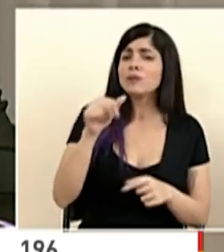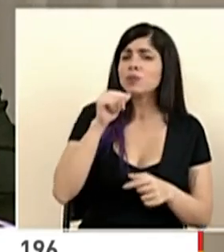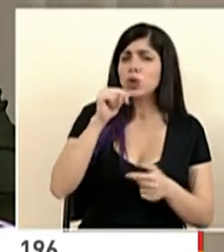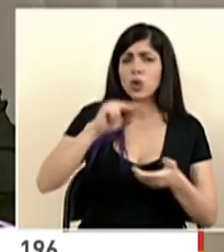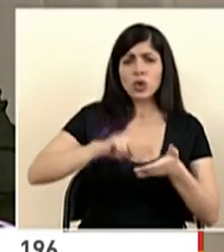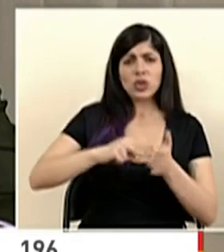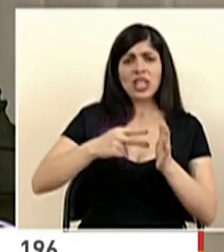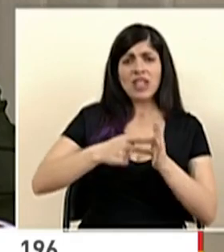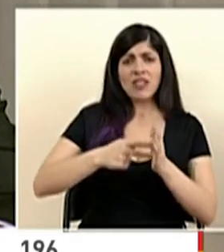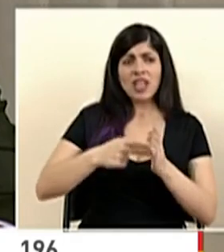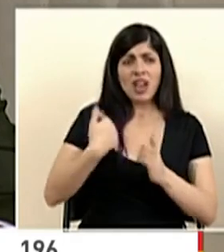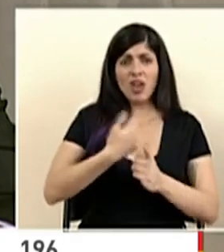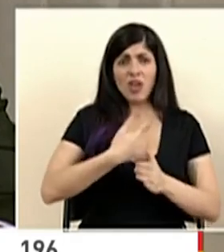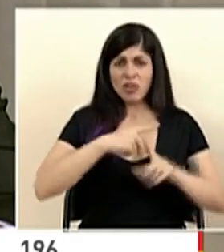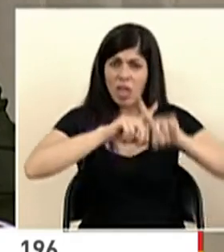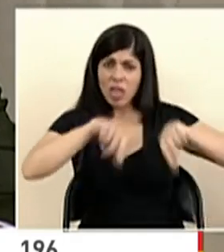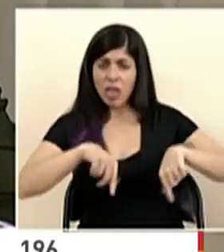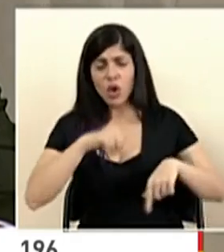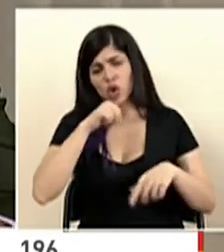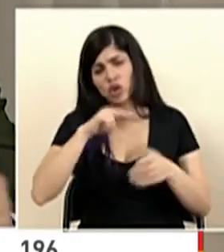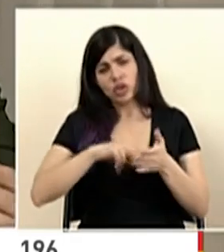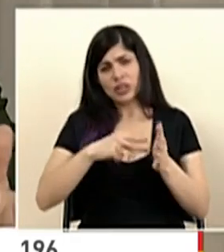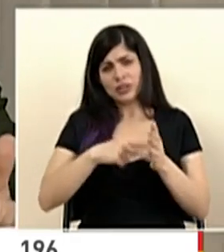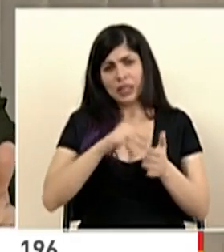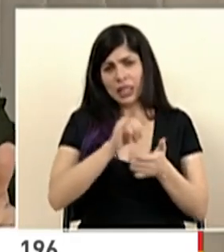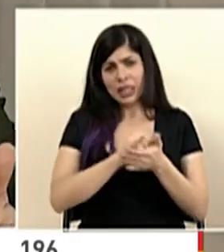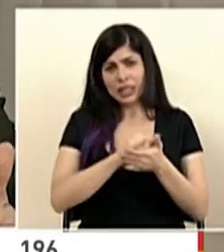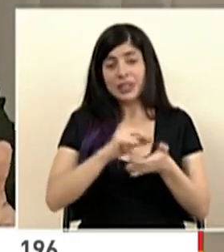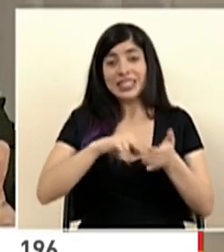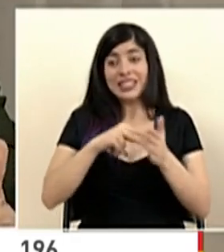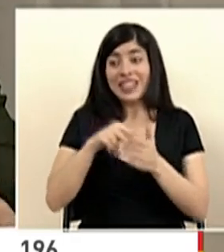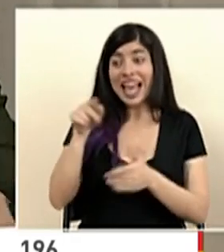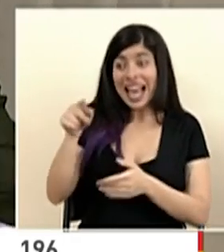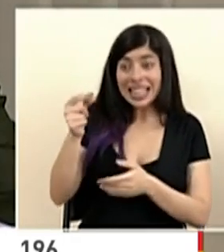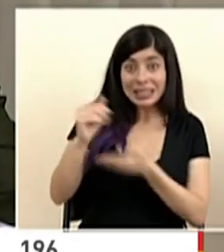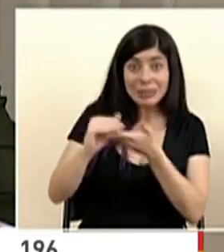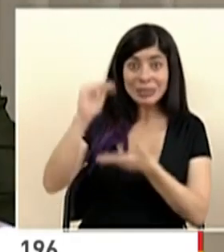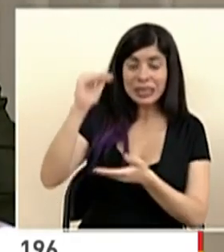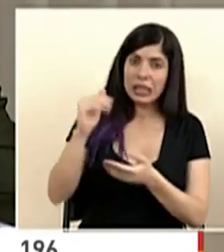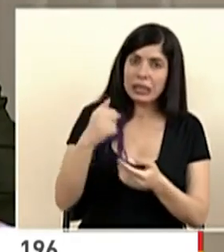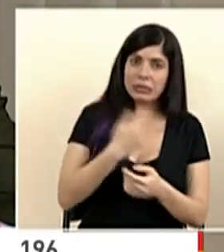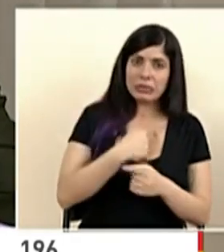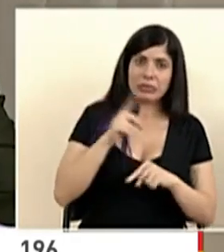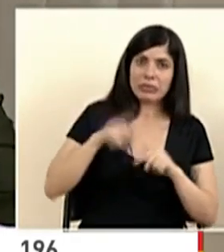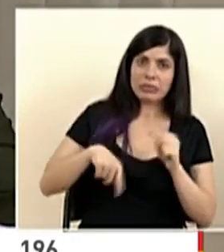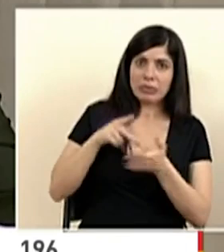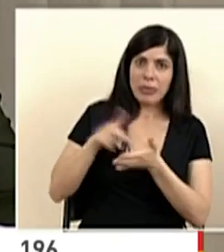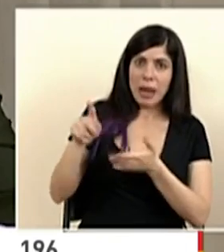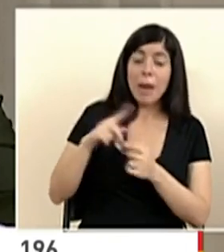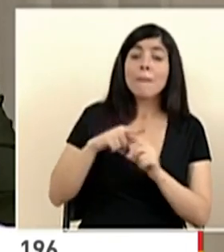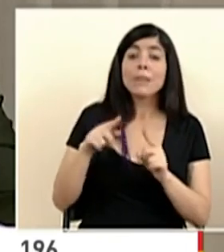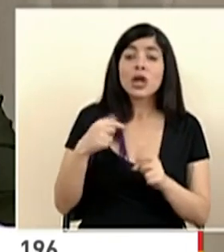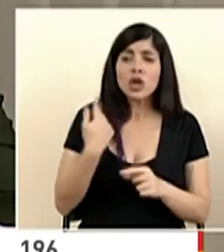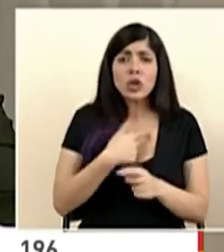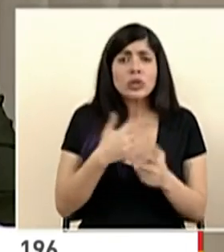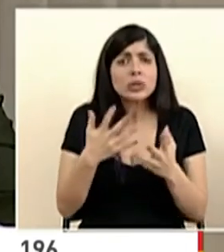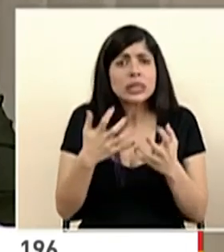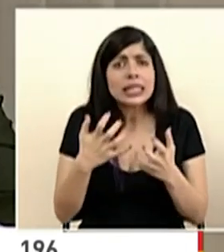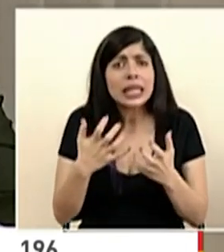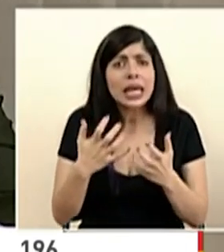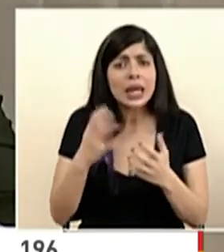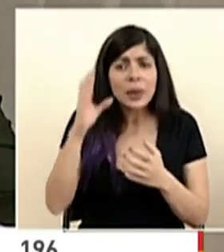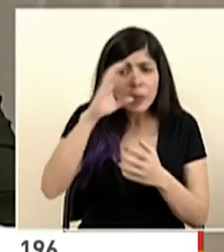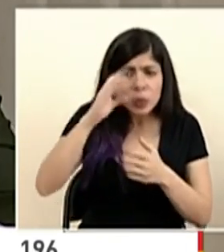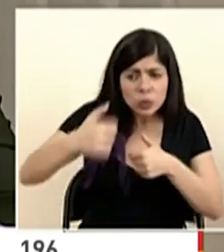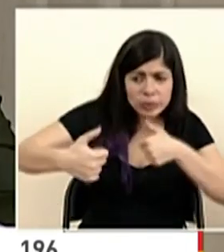eso no significa que sea un rechazo. Lo que se dice es que esas dimensiones no. Pero la voluntad para construir los